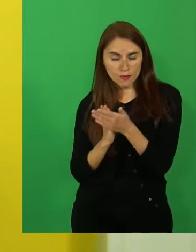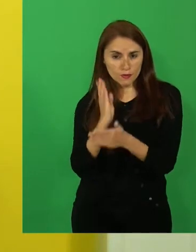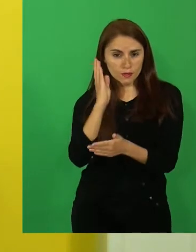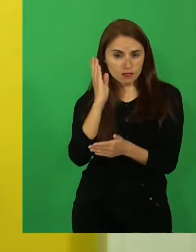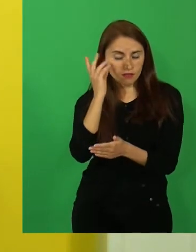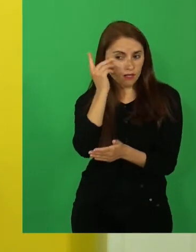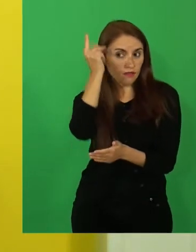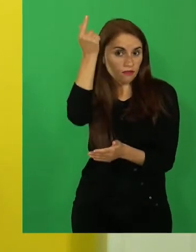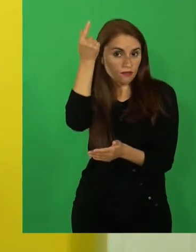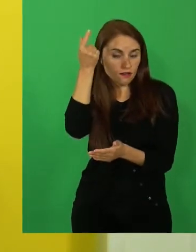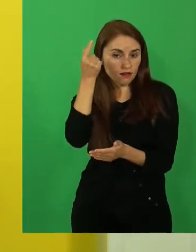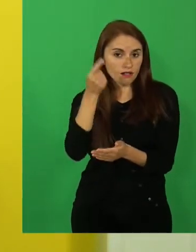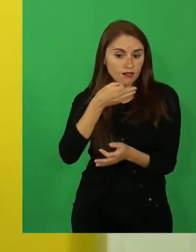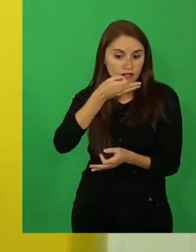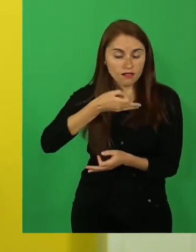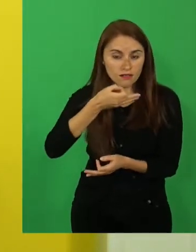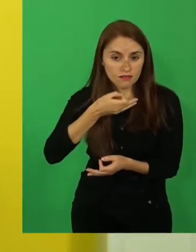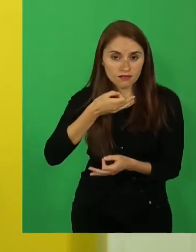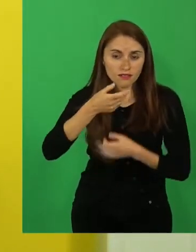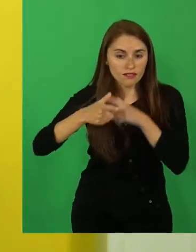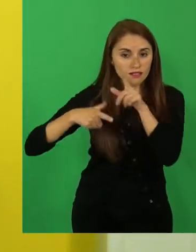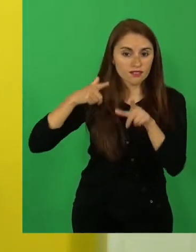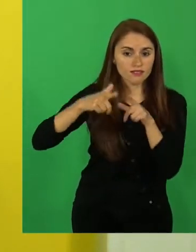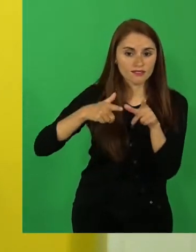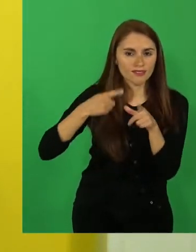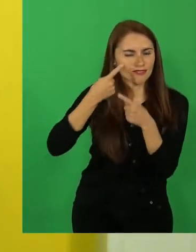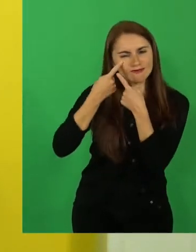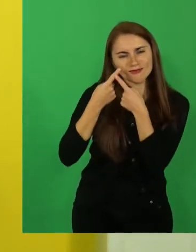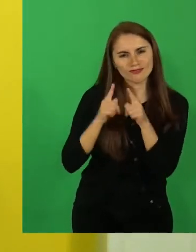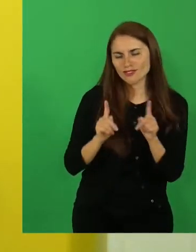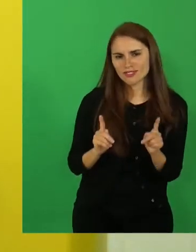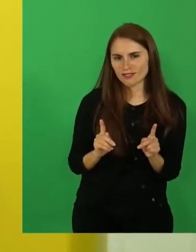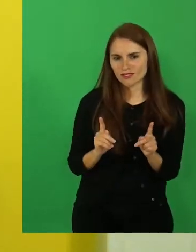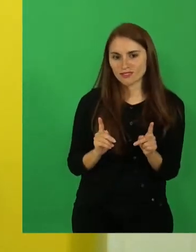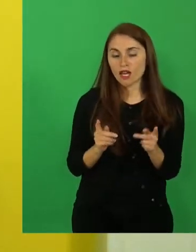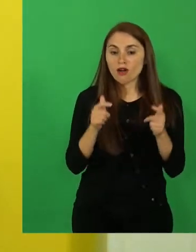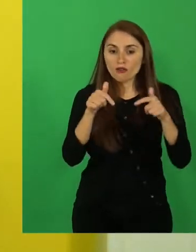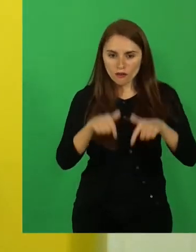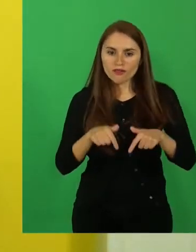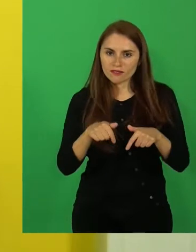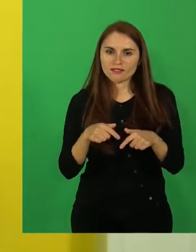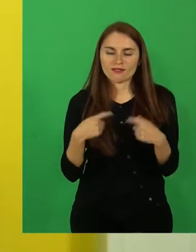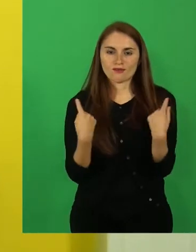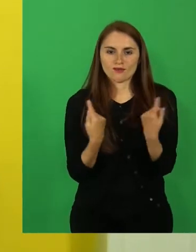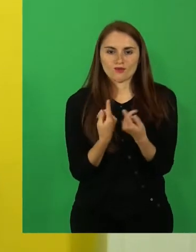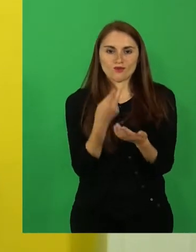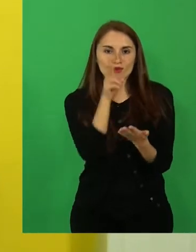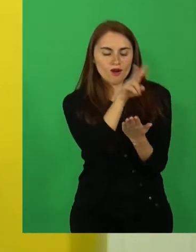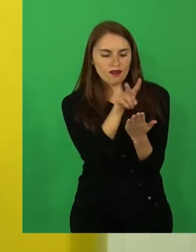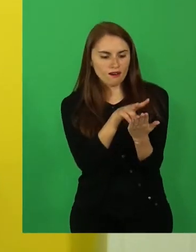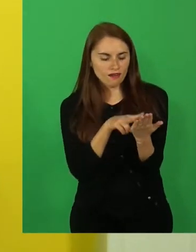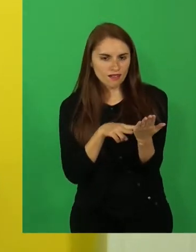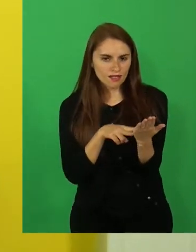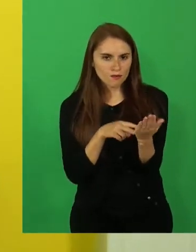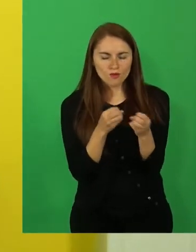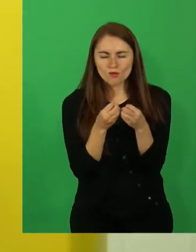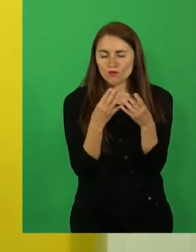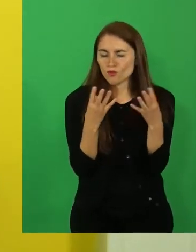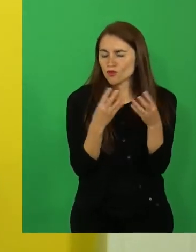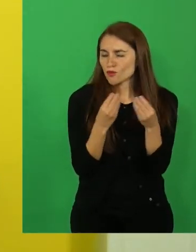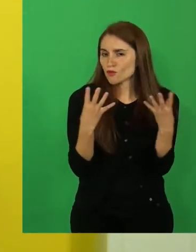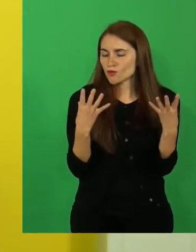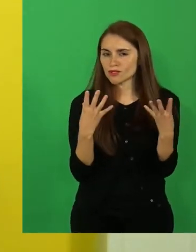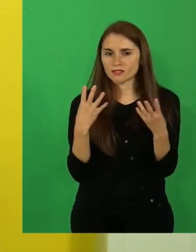día, ¿cierto? Nosotros podemos leer muchas leyendas